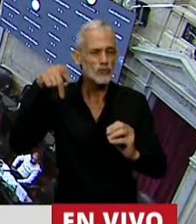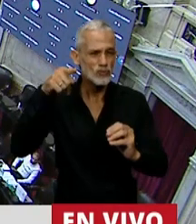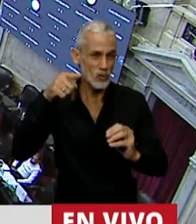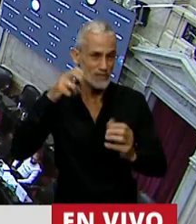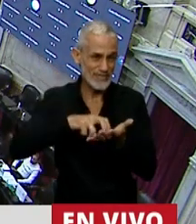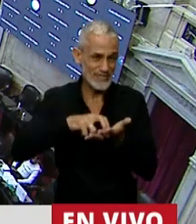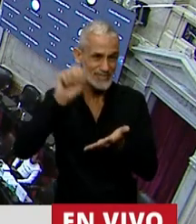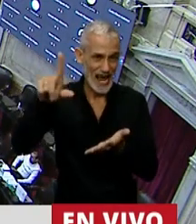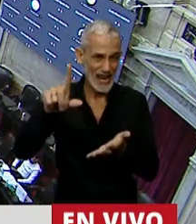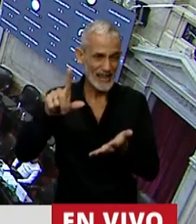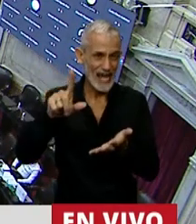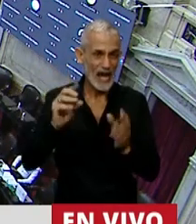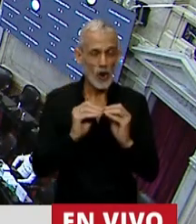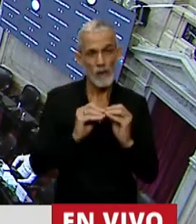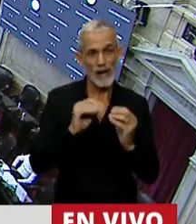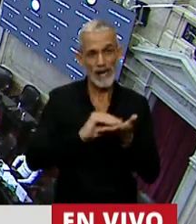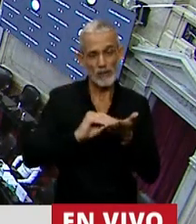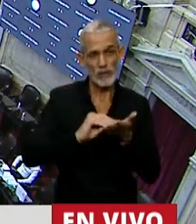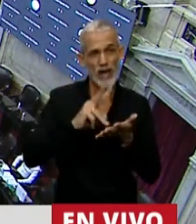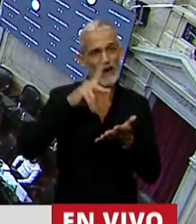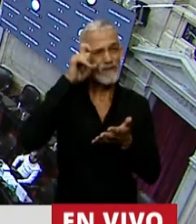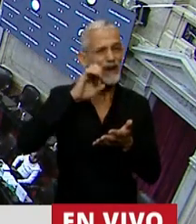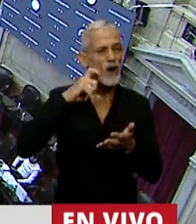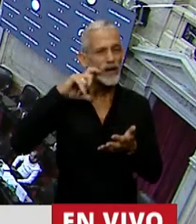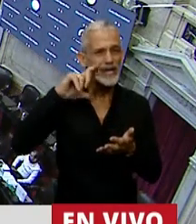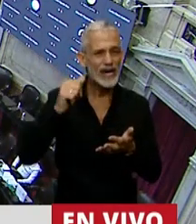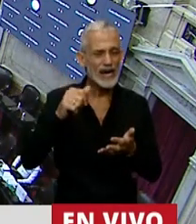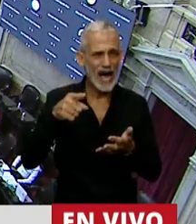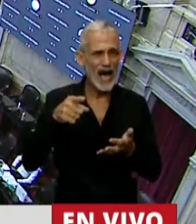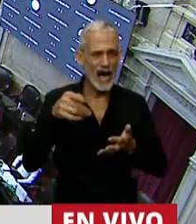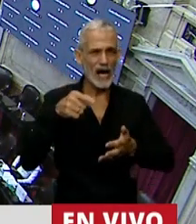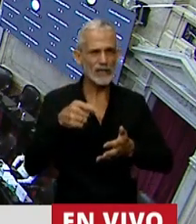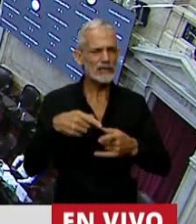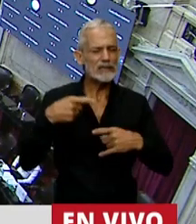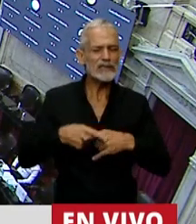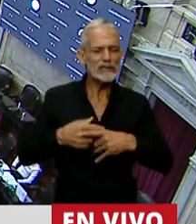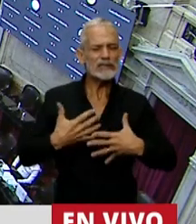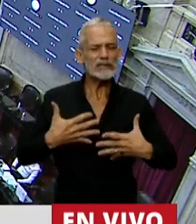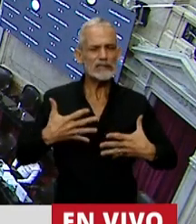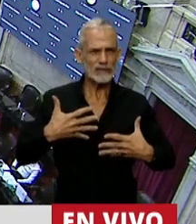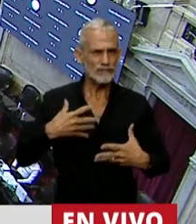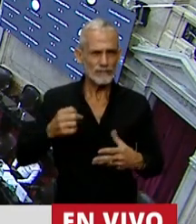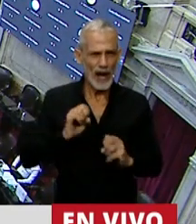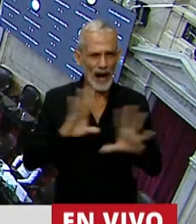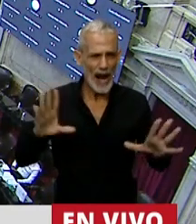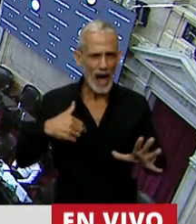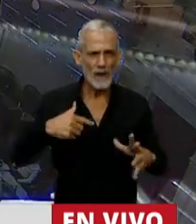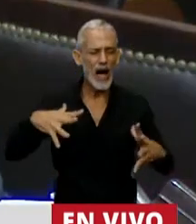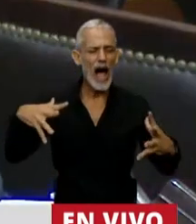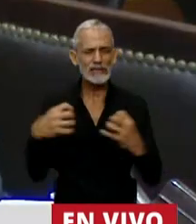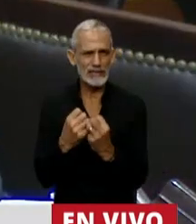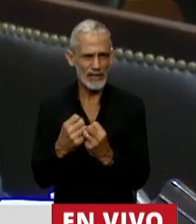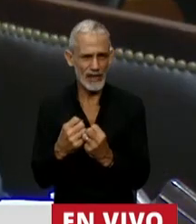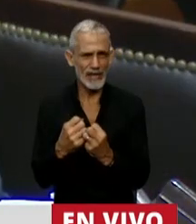que como dijo mi compañera diputada Verónica Caliba, está peleando por su vida, trae un gravísimo accidente.